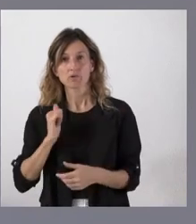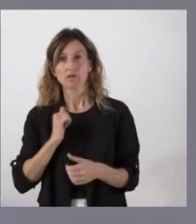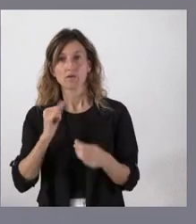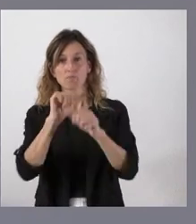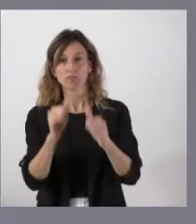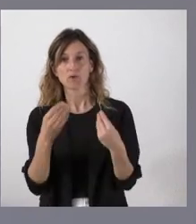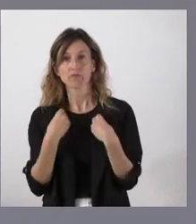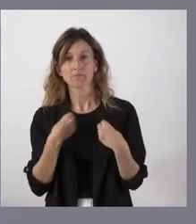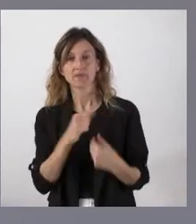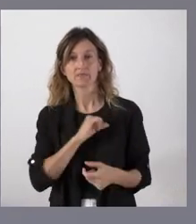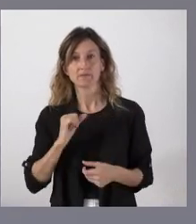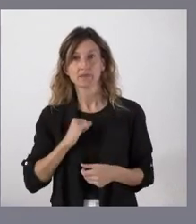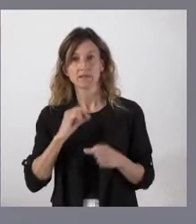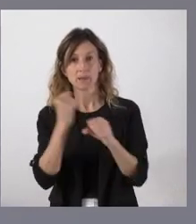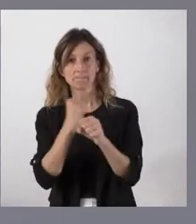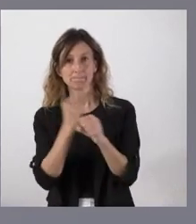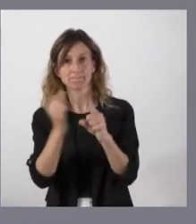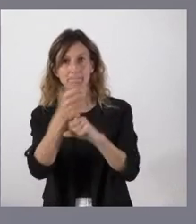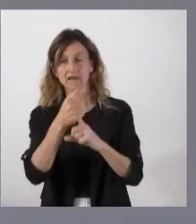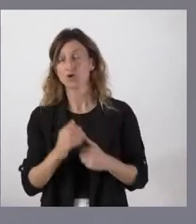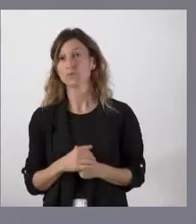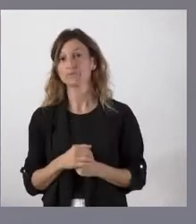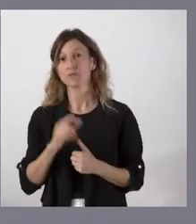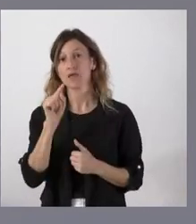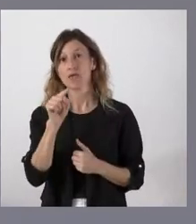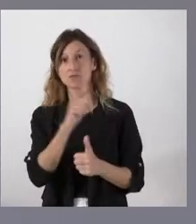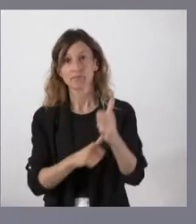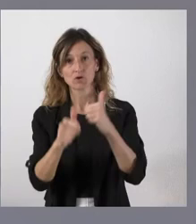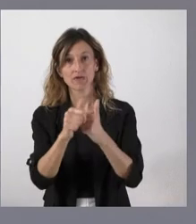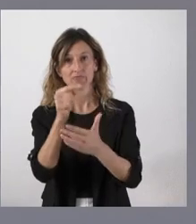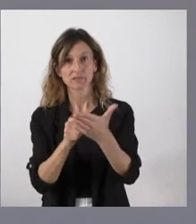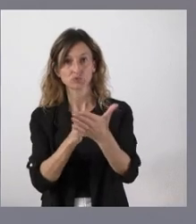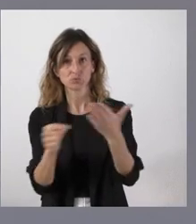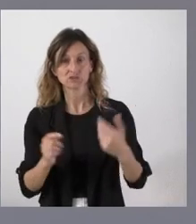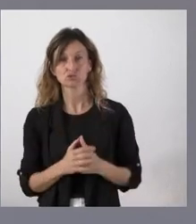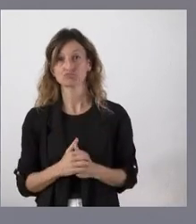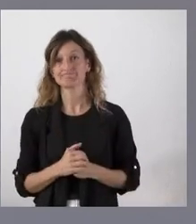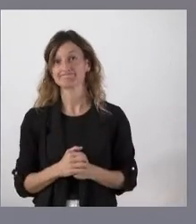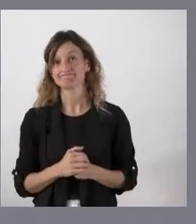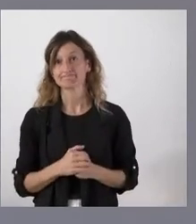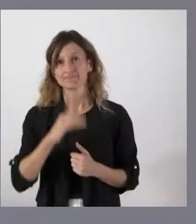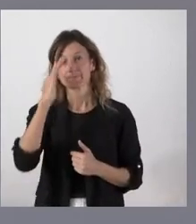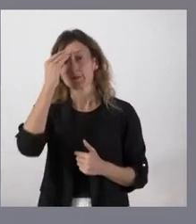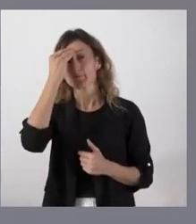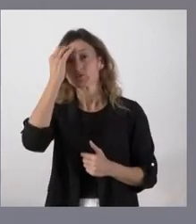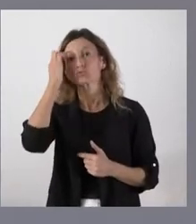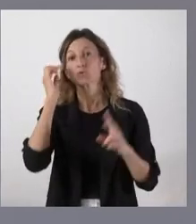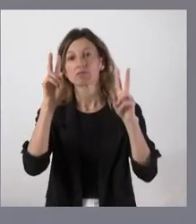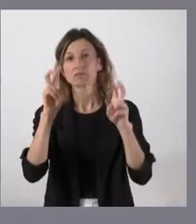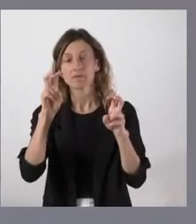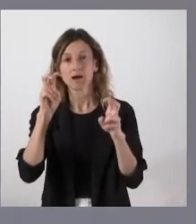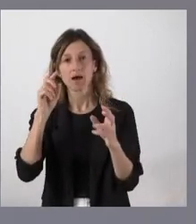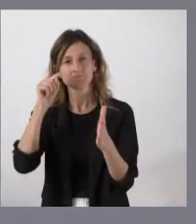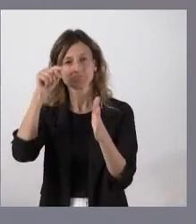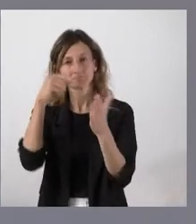vida independiente a través de un empleo. Esa tenía que ser la prioridad de estos presupuestos y me parece que quizás sobre este asunto se ha hecho muy poco